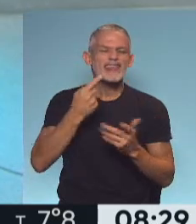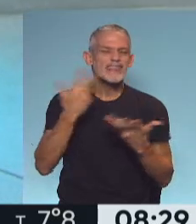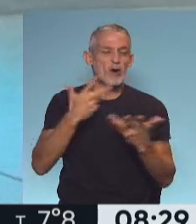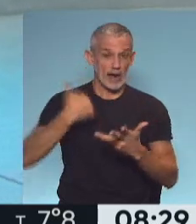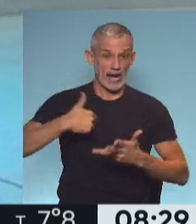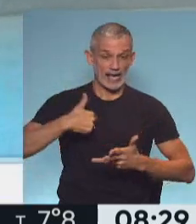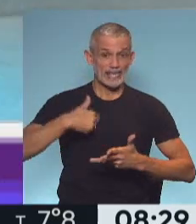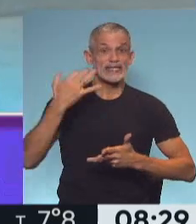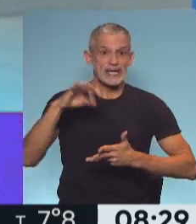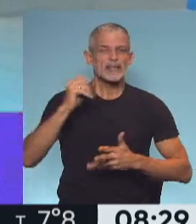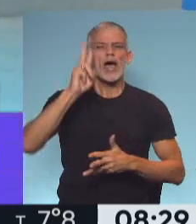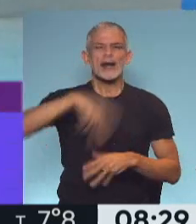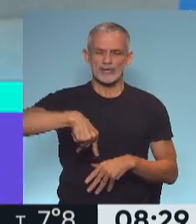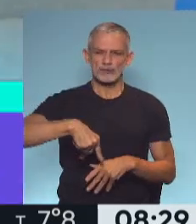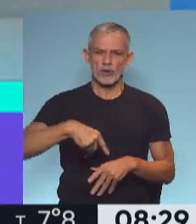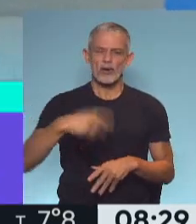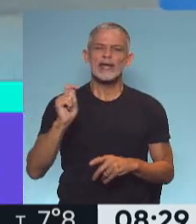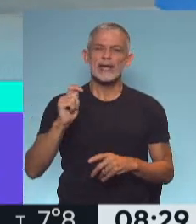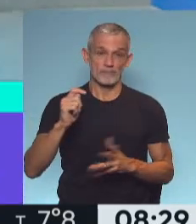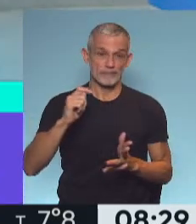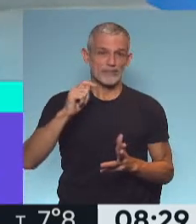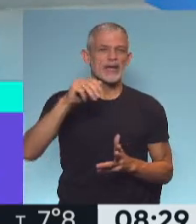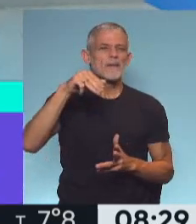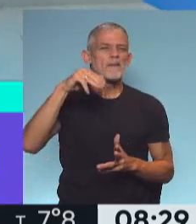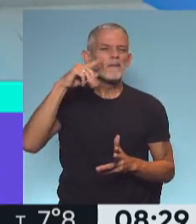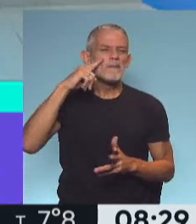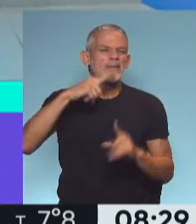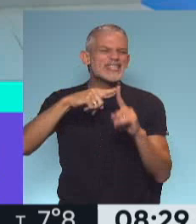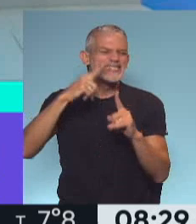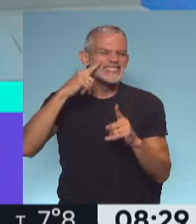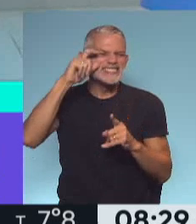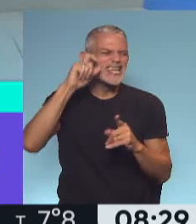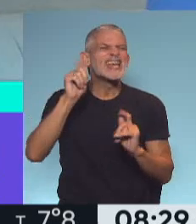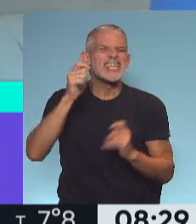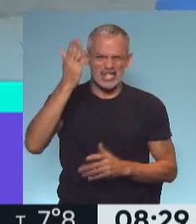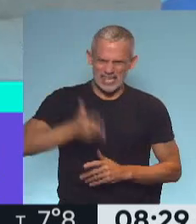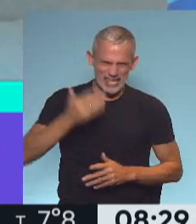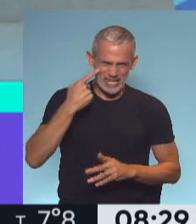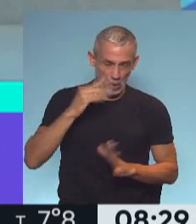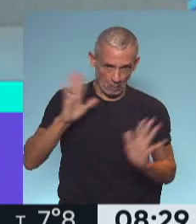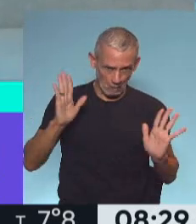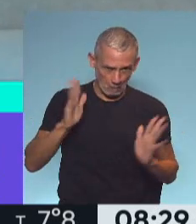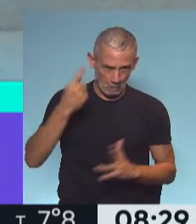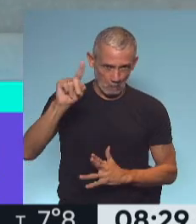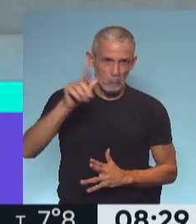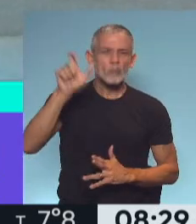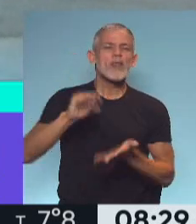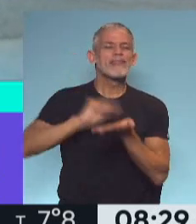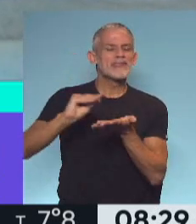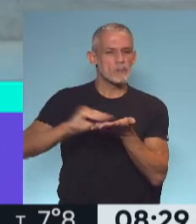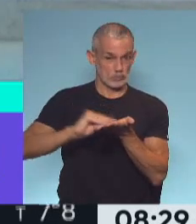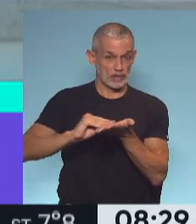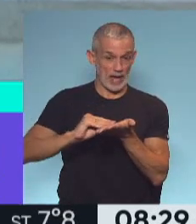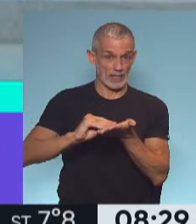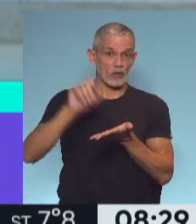Argentina tiene razón? A ver, Gregory Mix, si vos me vas a decir quién es, nunca lo escuché. Es un diputado